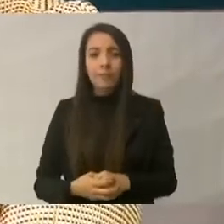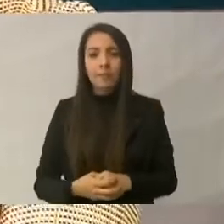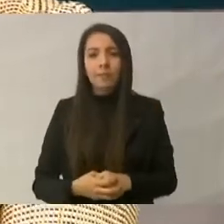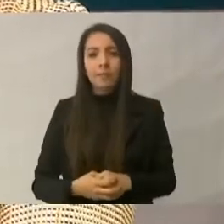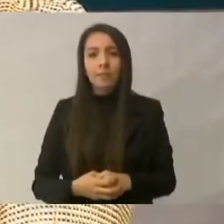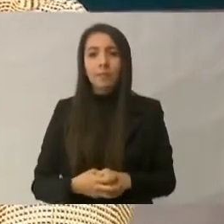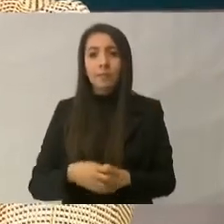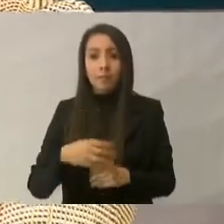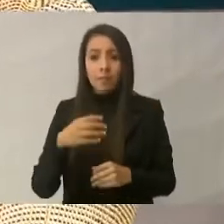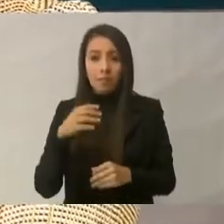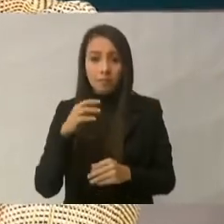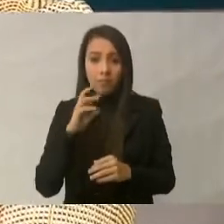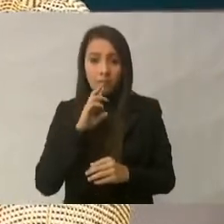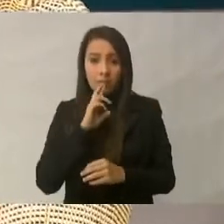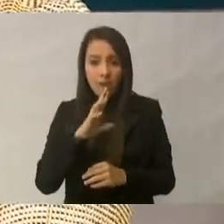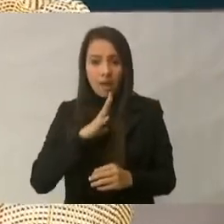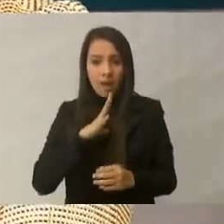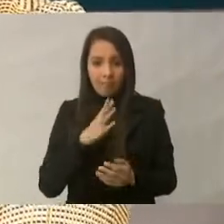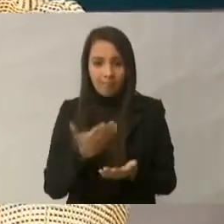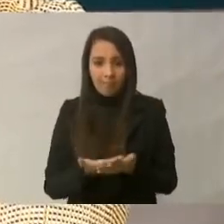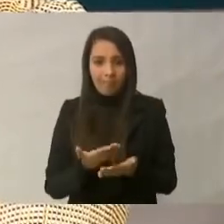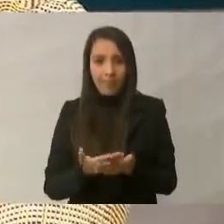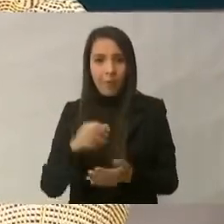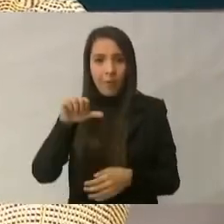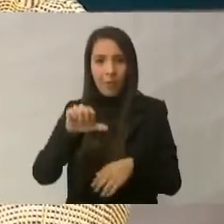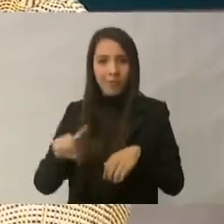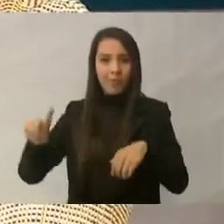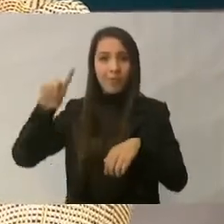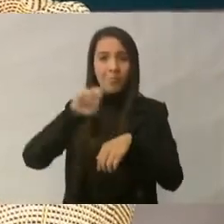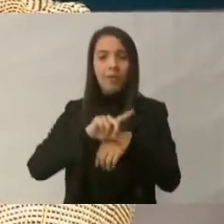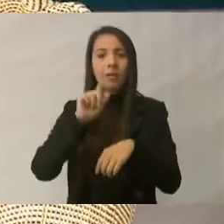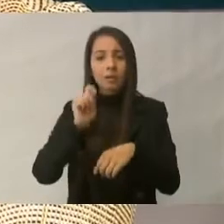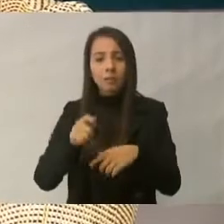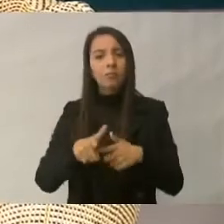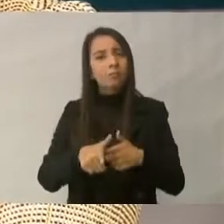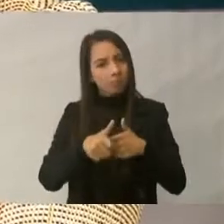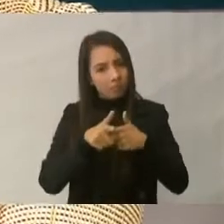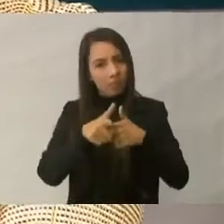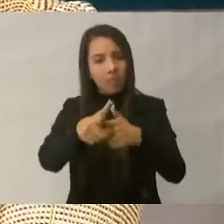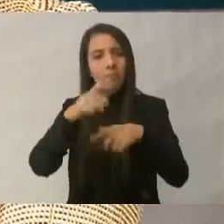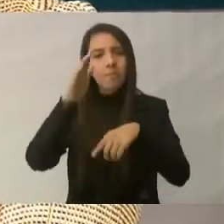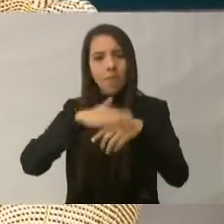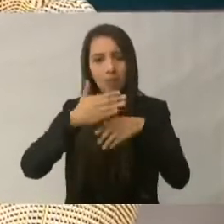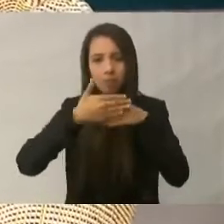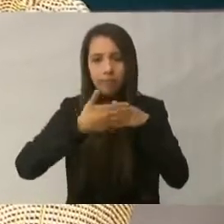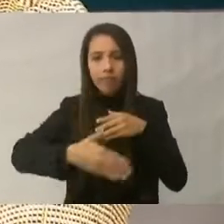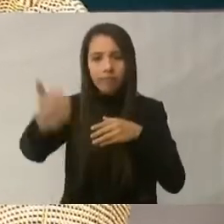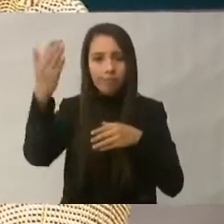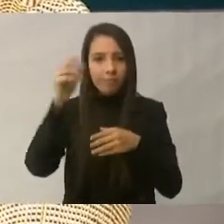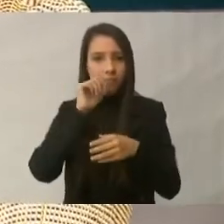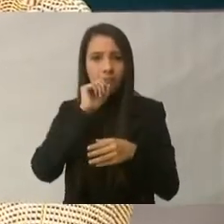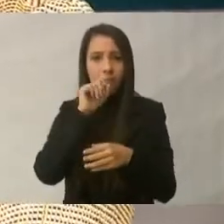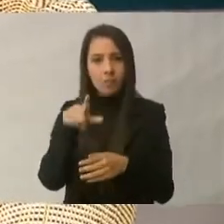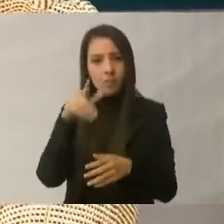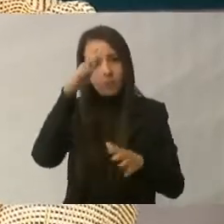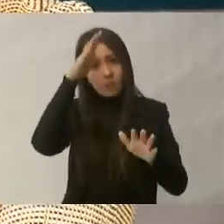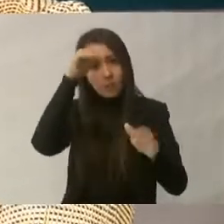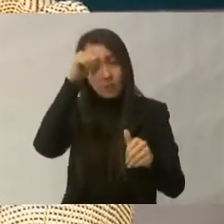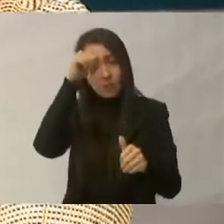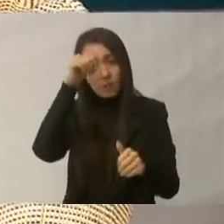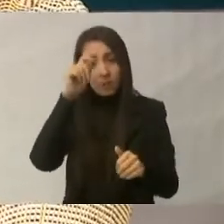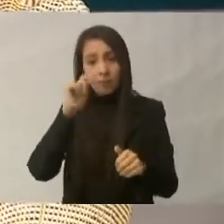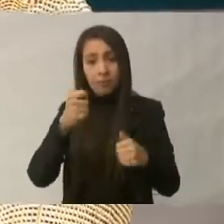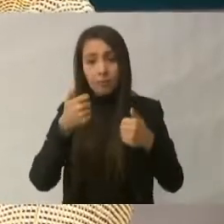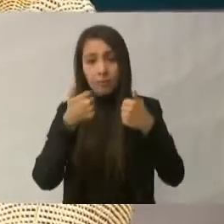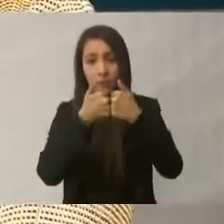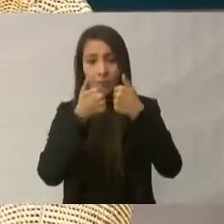estamos aquí para extender la vigencia de los estímulos fiscales de manera que el programa de la zona libre de la frontera